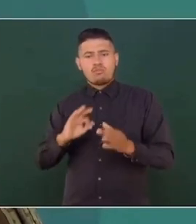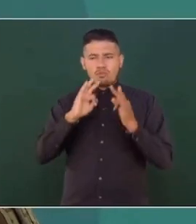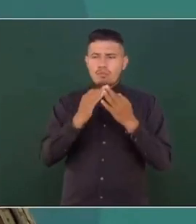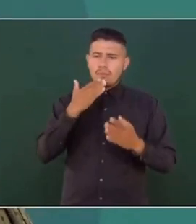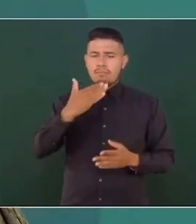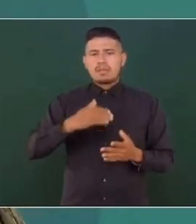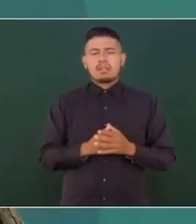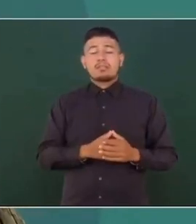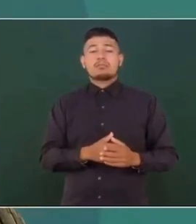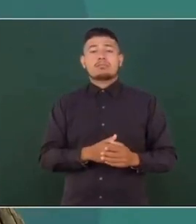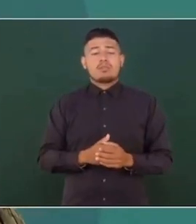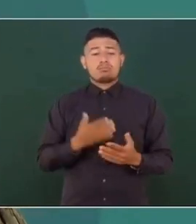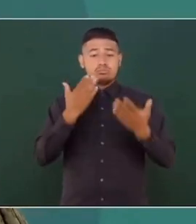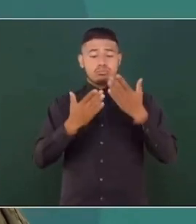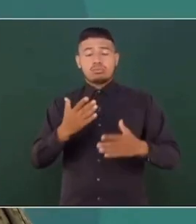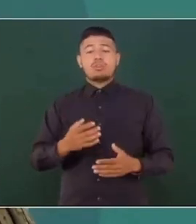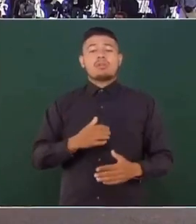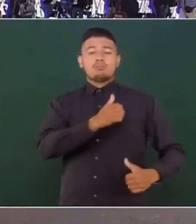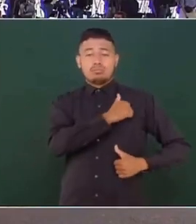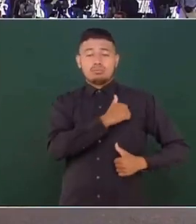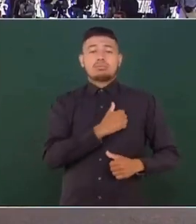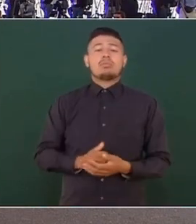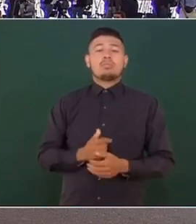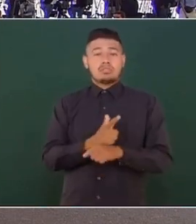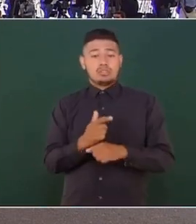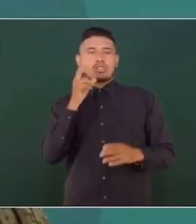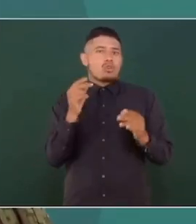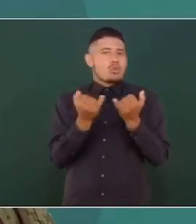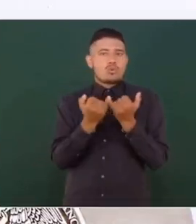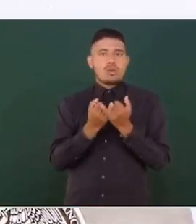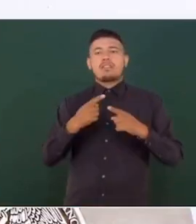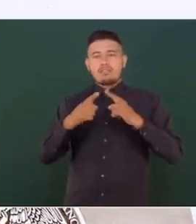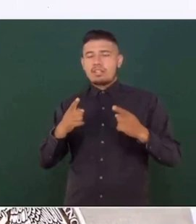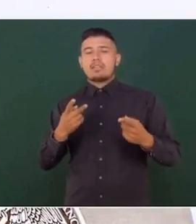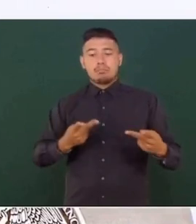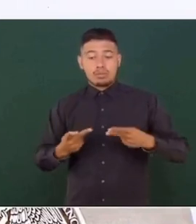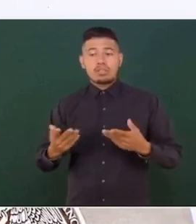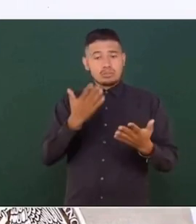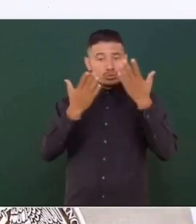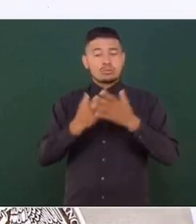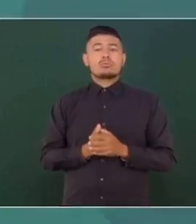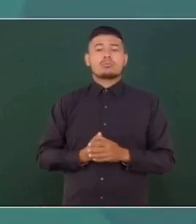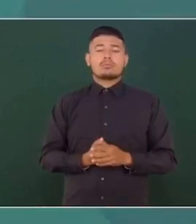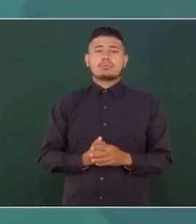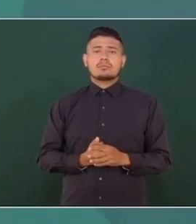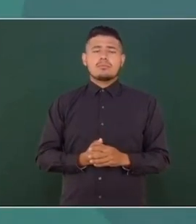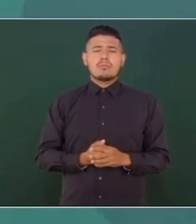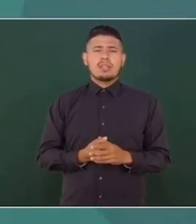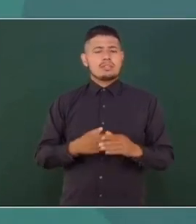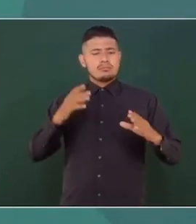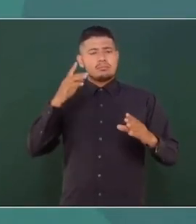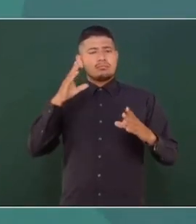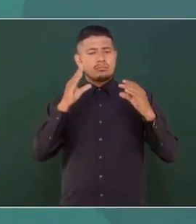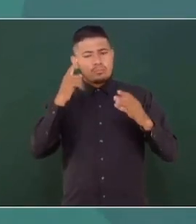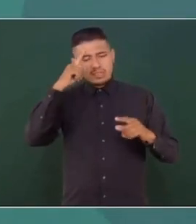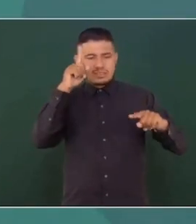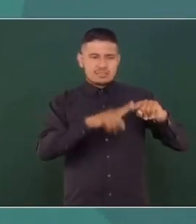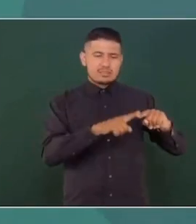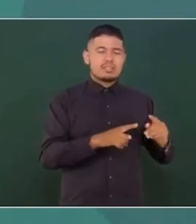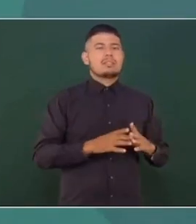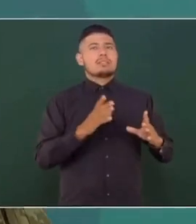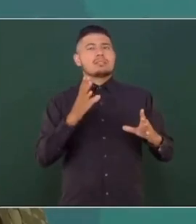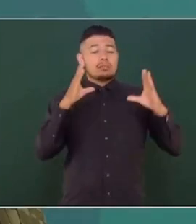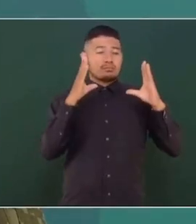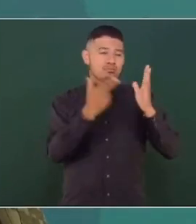hoy en día tenemos en el Colegio Militar la licenciatura en Seguridad Pública, los planes de estudio se modificaron para quitar en la